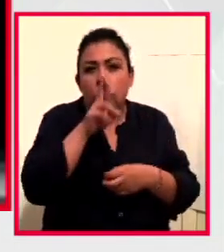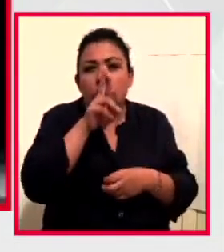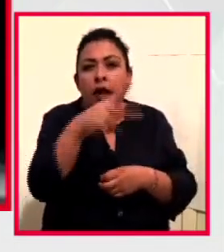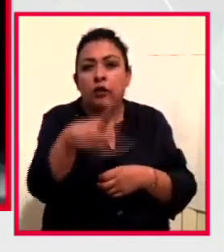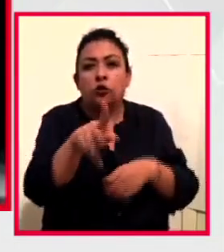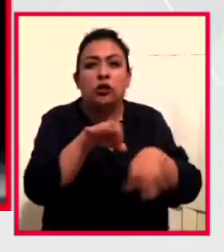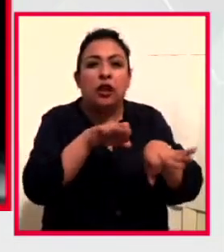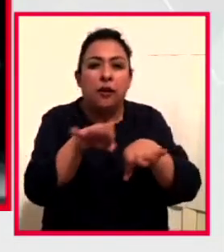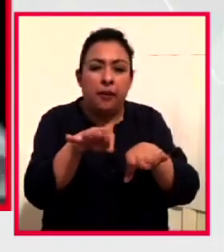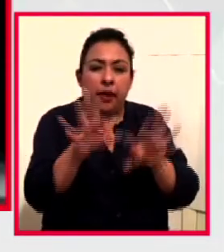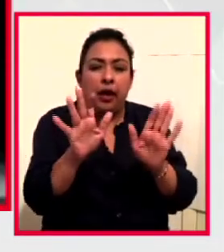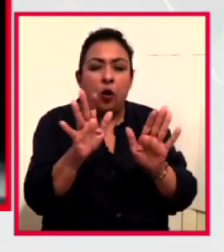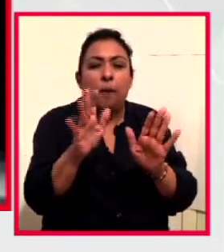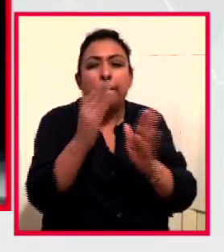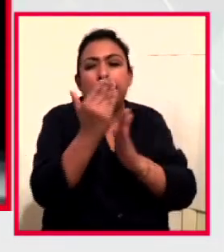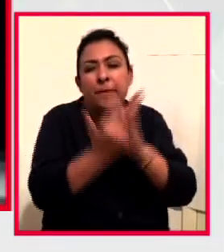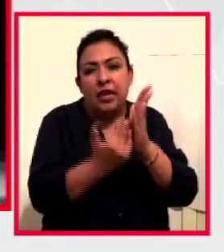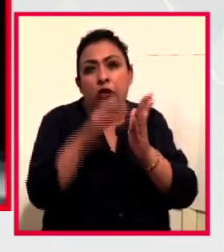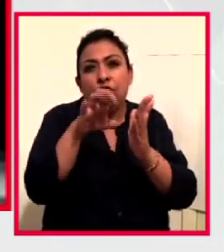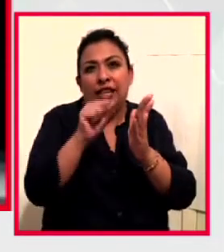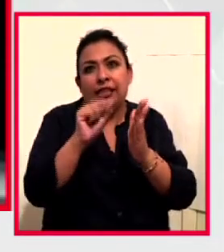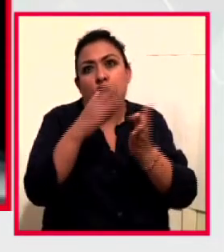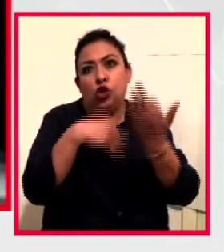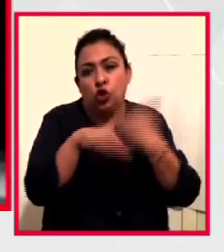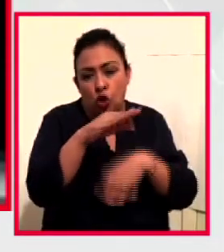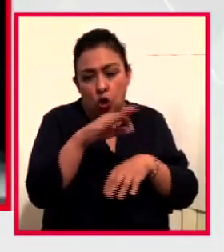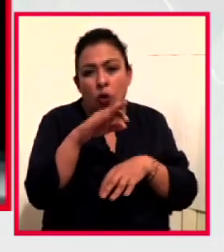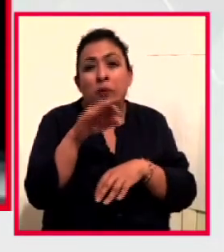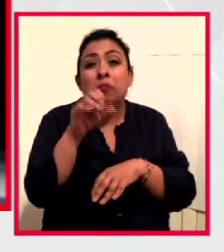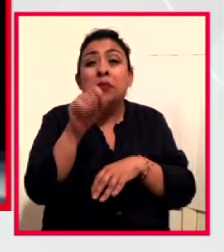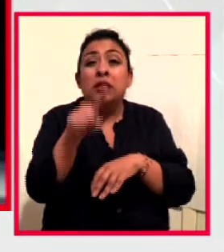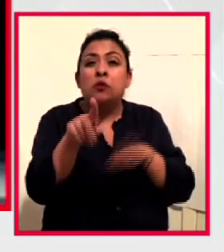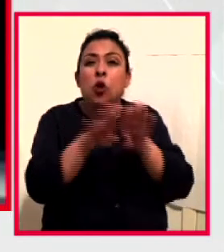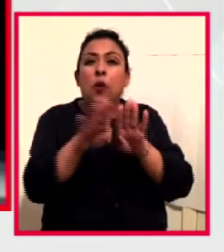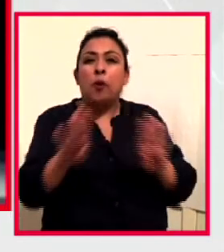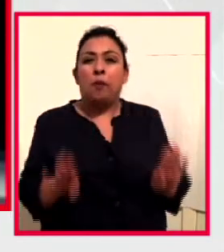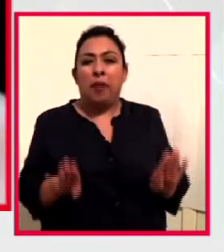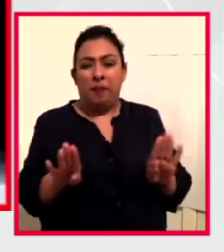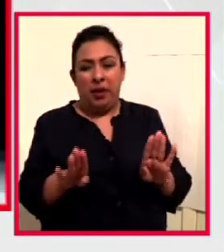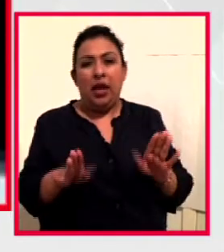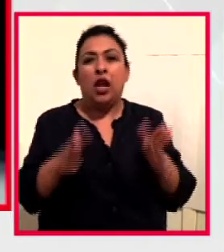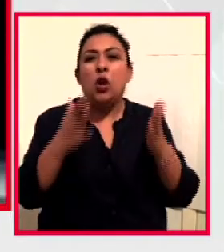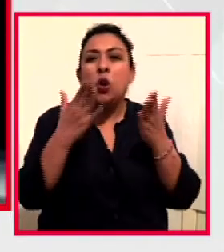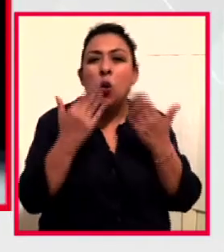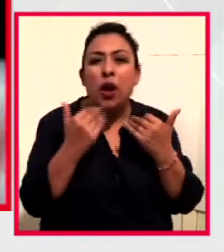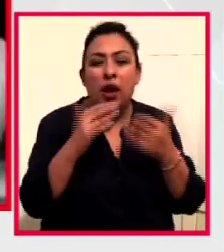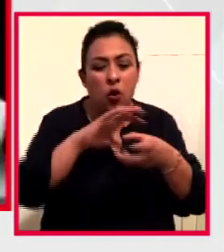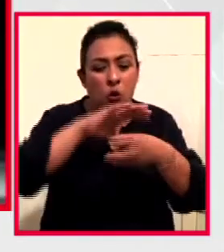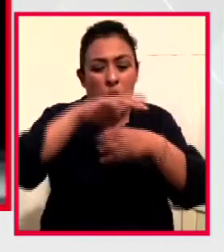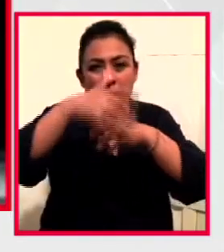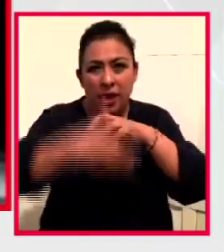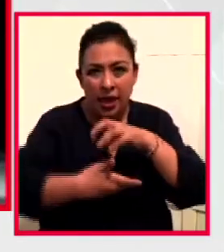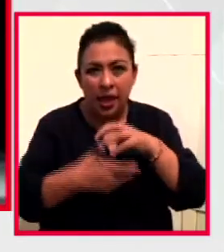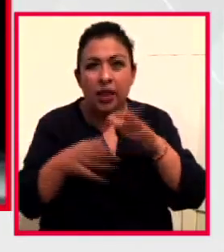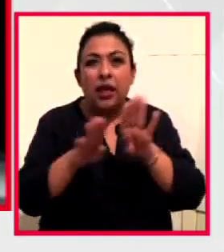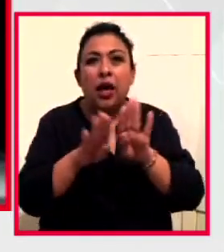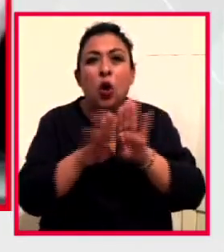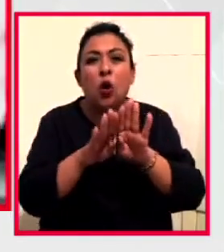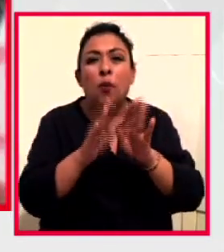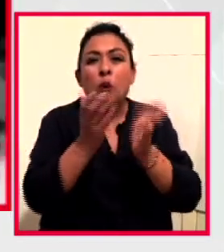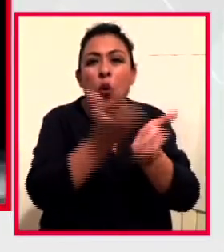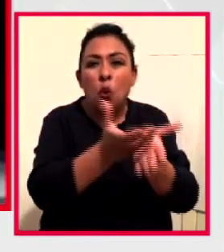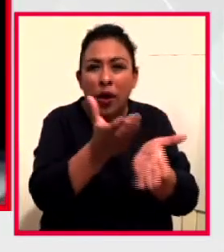menos es todo. Y hasta con el tipo de papel, la ausencia de cubierta, el modo de encuadernarlo,